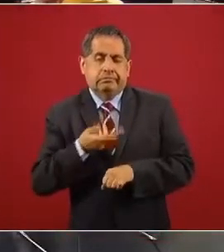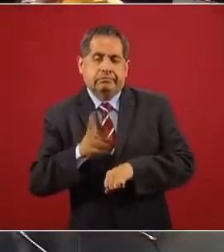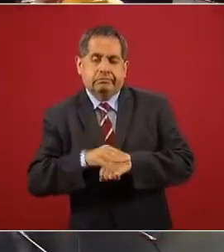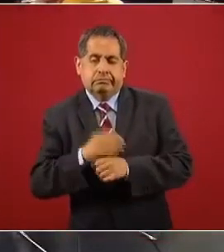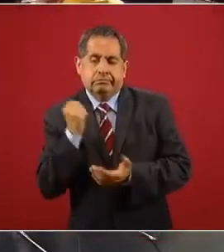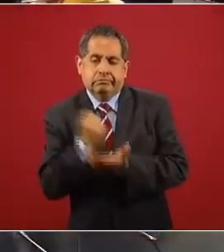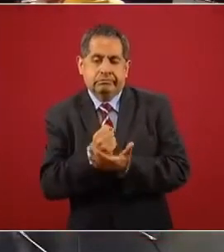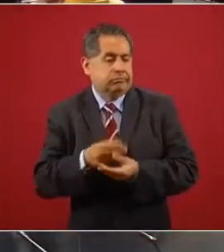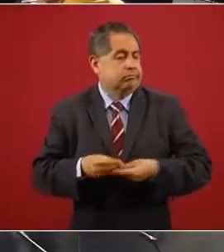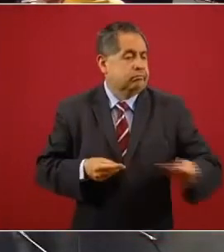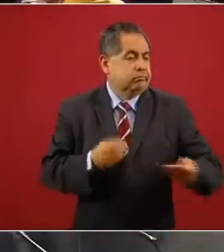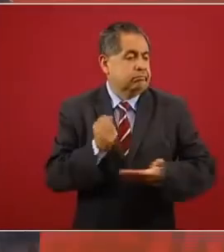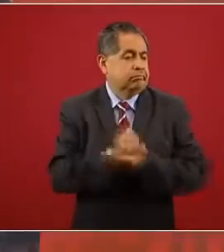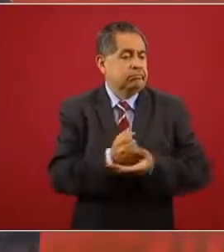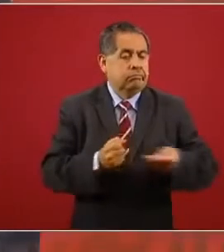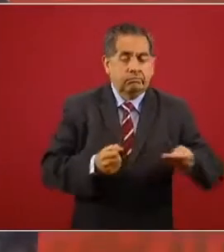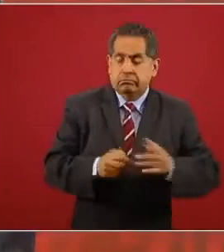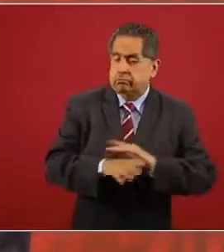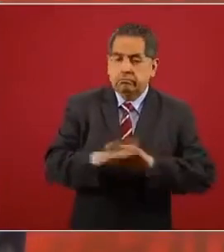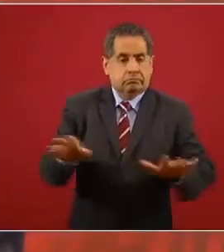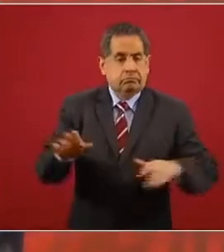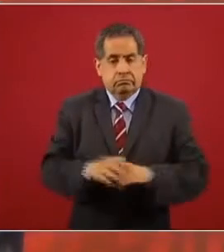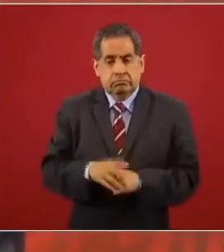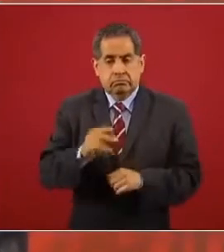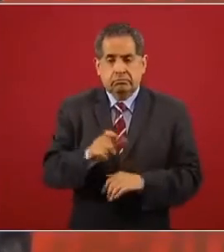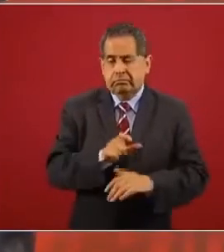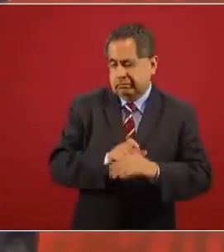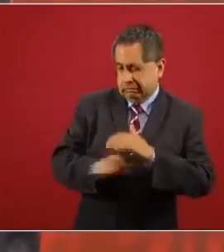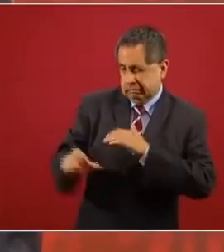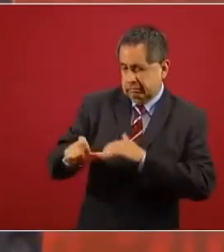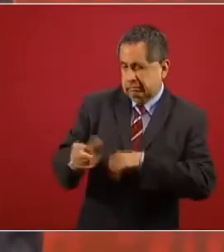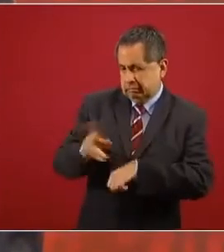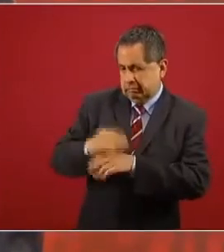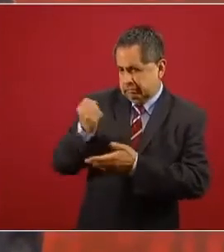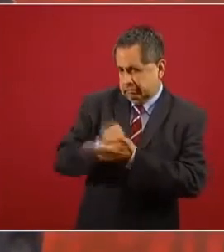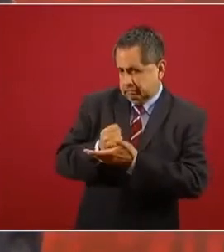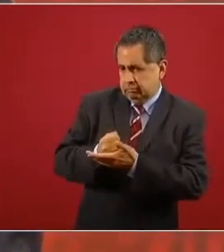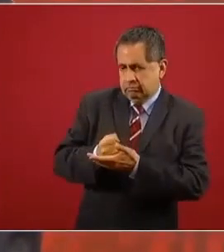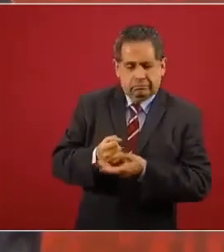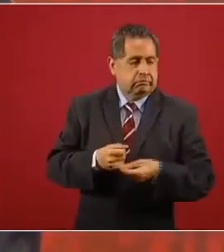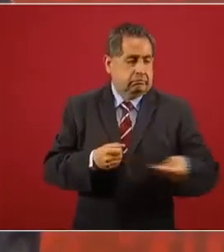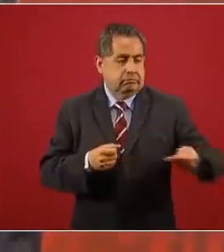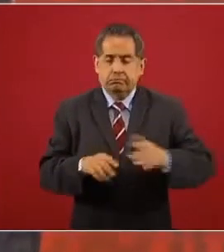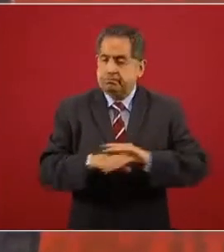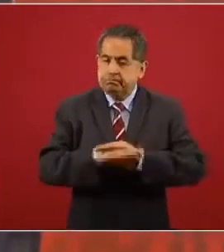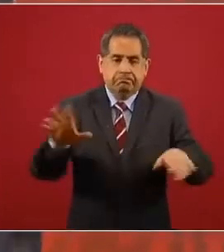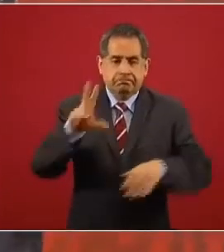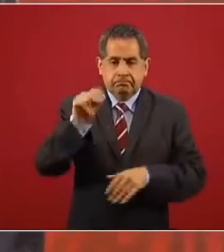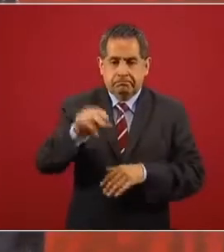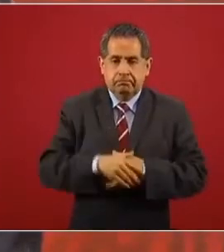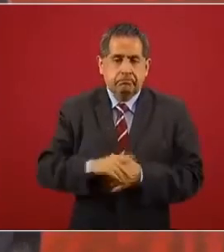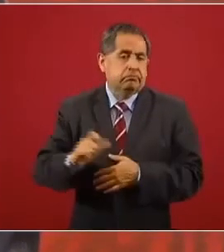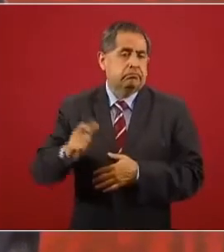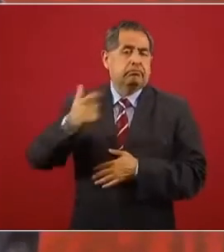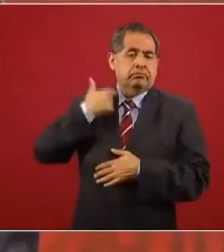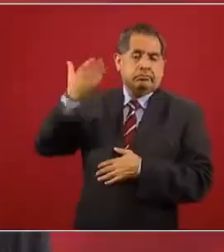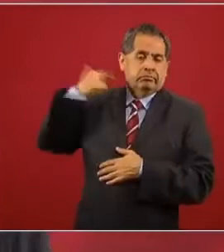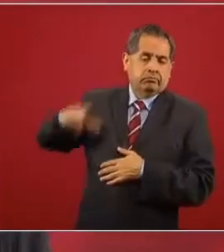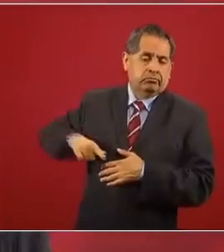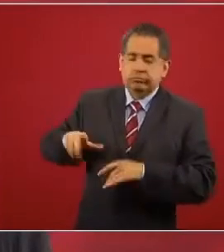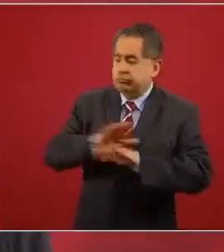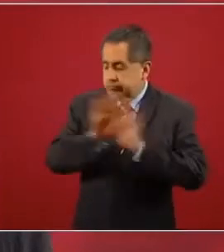mediante sobornos, ya no gobiernan los de antes.